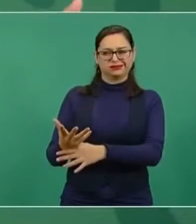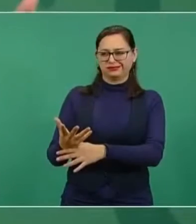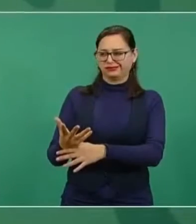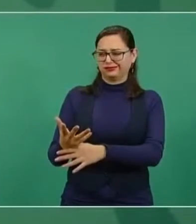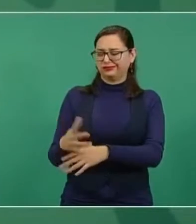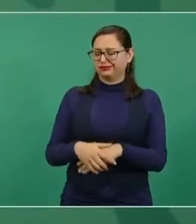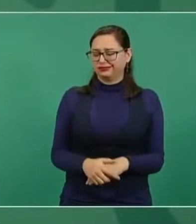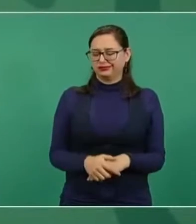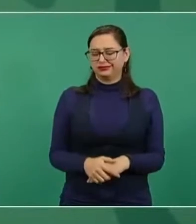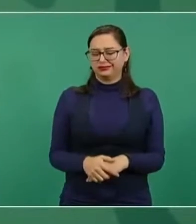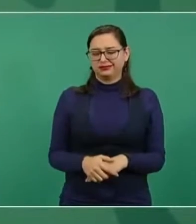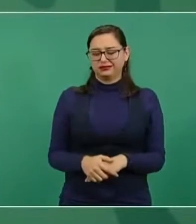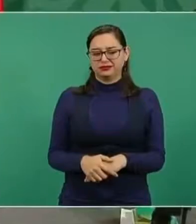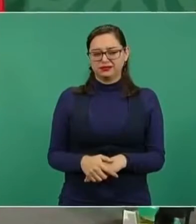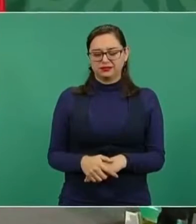que no haya honestidad.